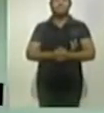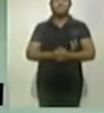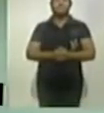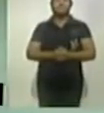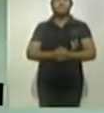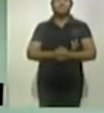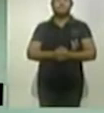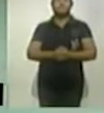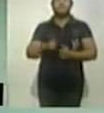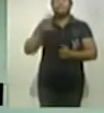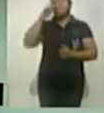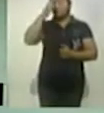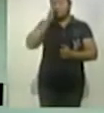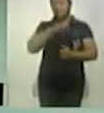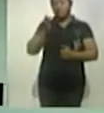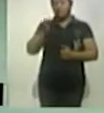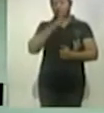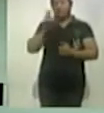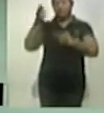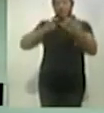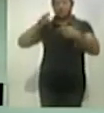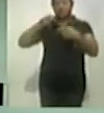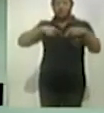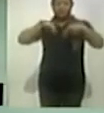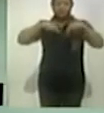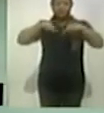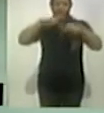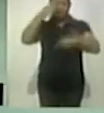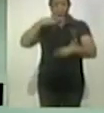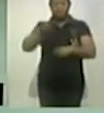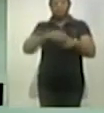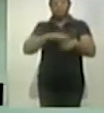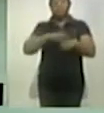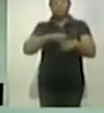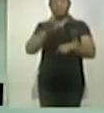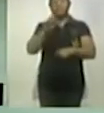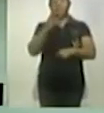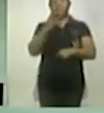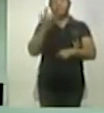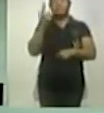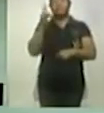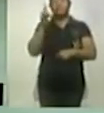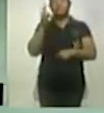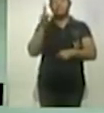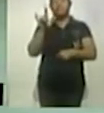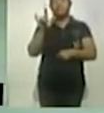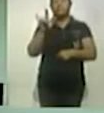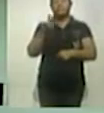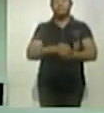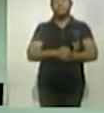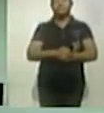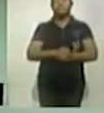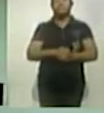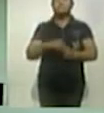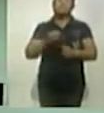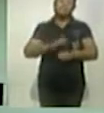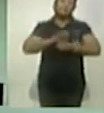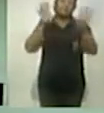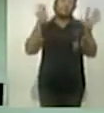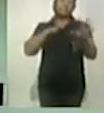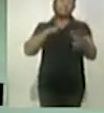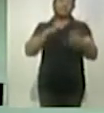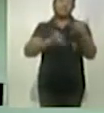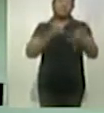Recordar que la fecha programada para el regreso del fútbol mexicano es el próximo 24 de julio, bueno y por supuesto que los juegos serán a puerta